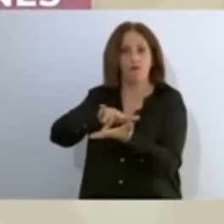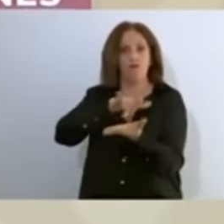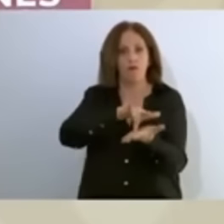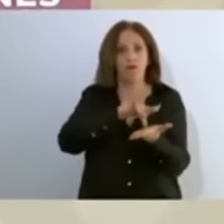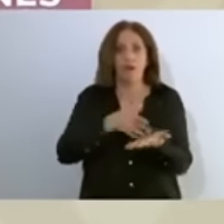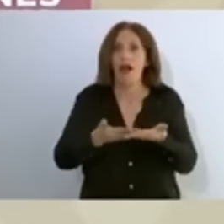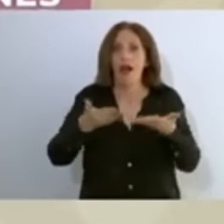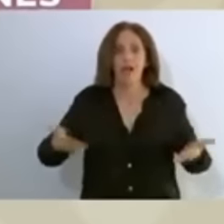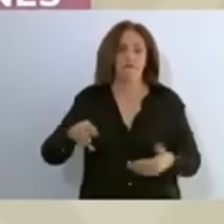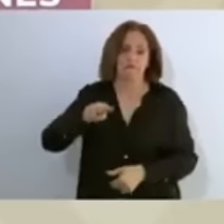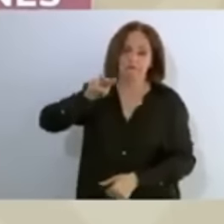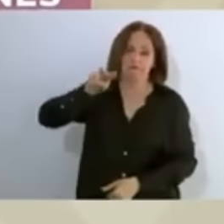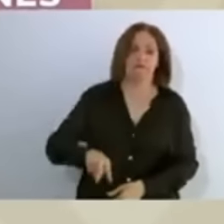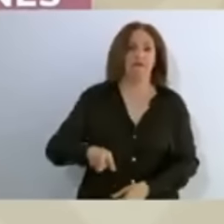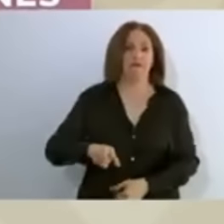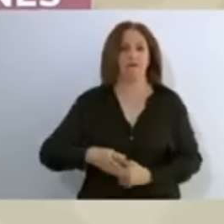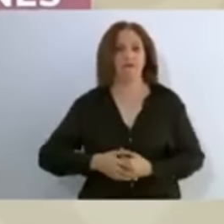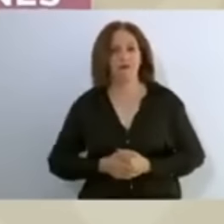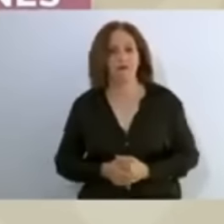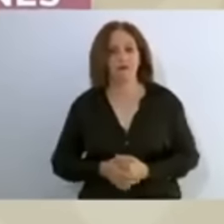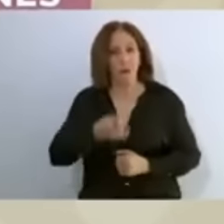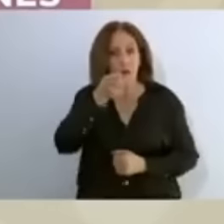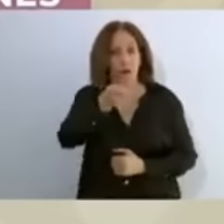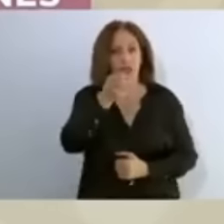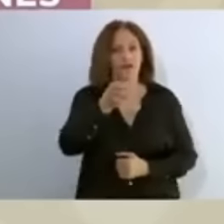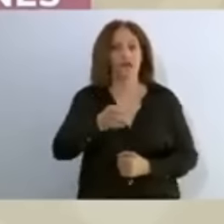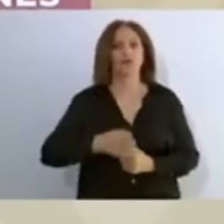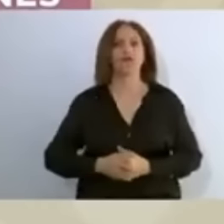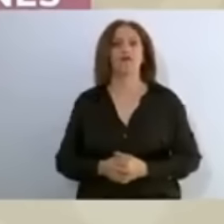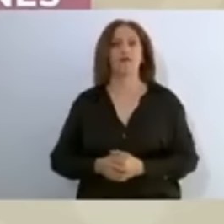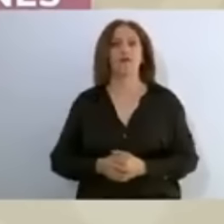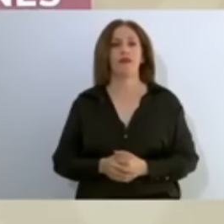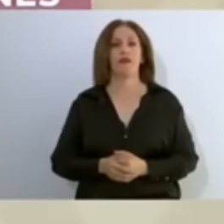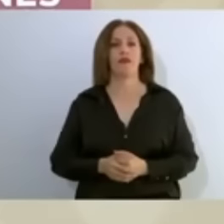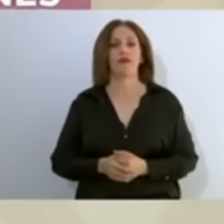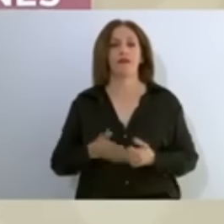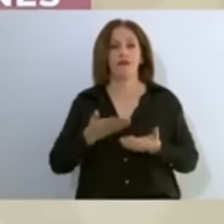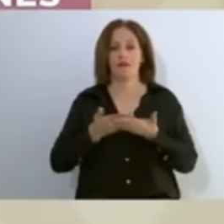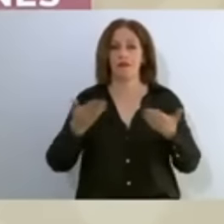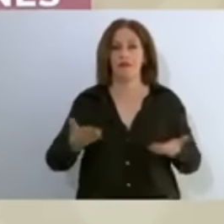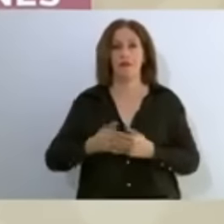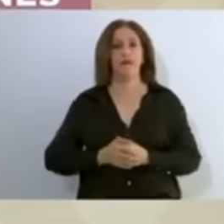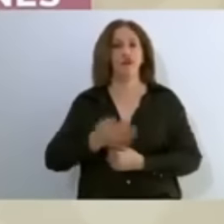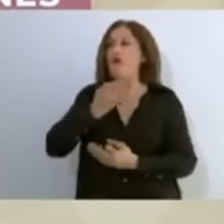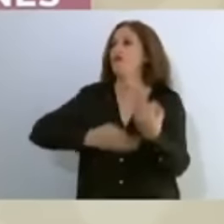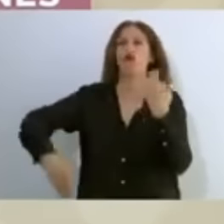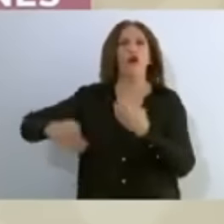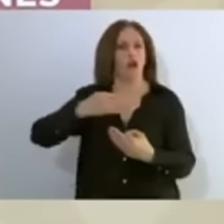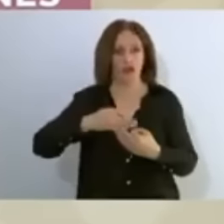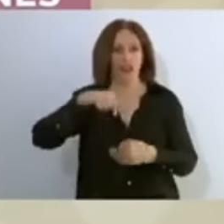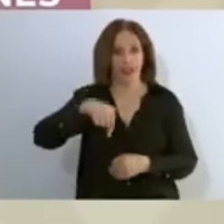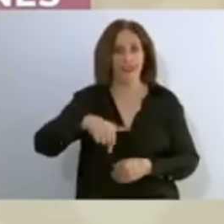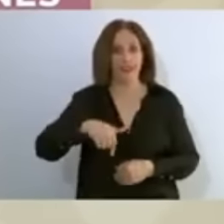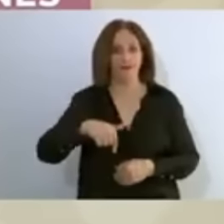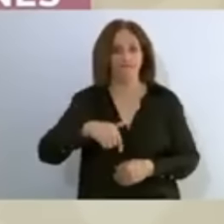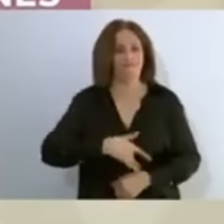es una realidad por ello podemos sentirnos orgullosos todos los aquí presentes y todo